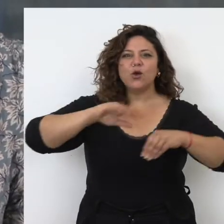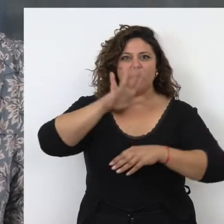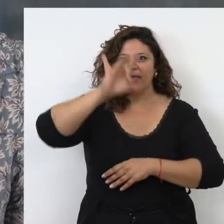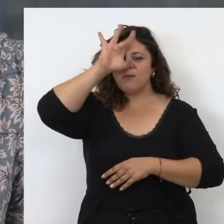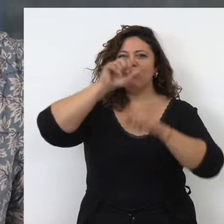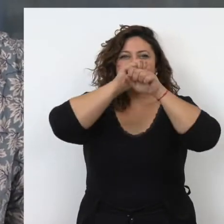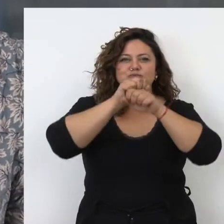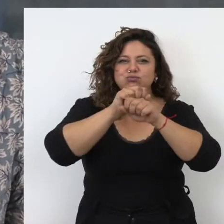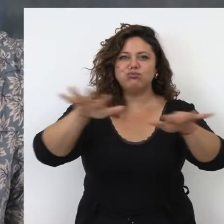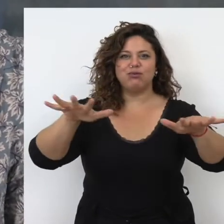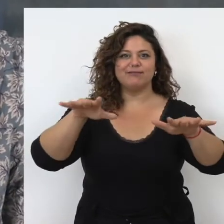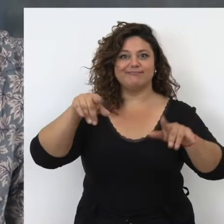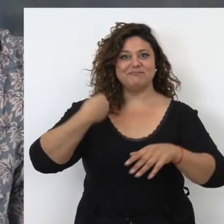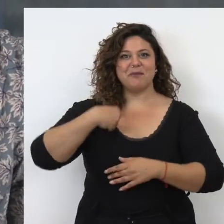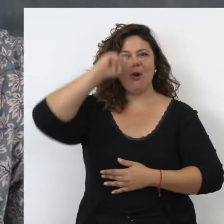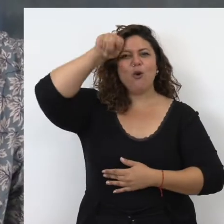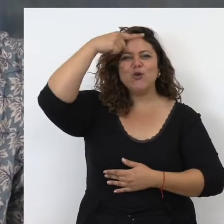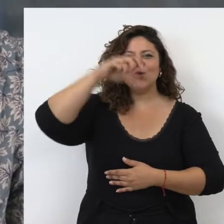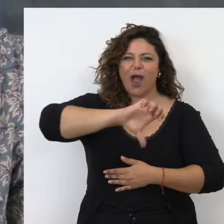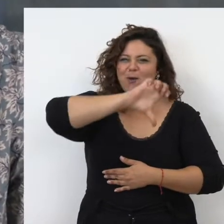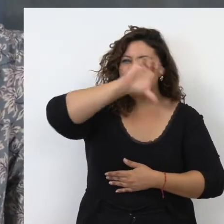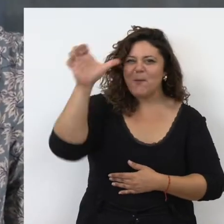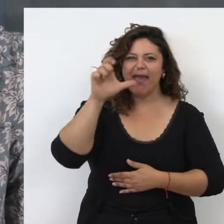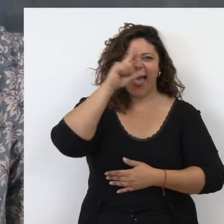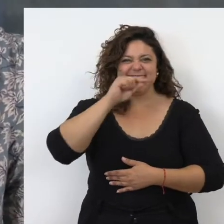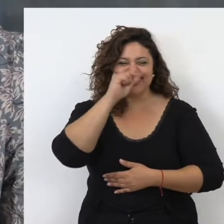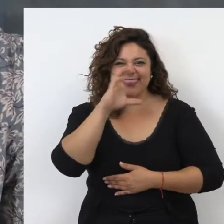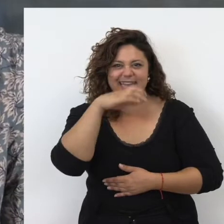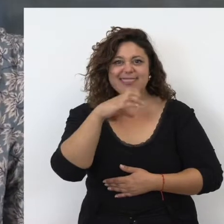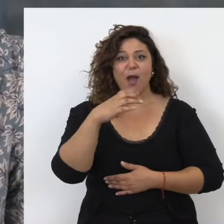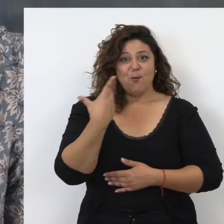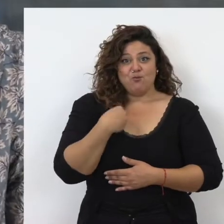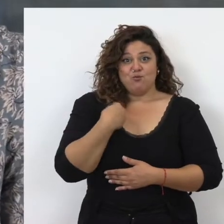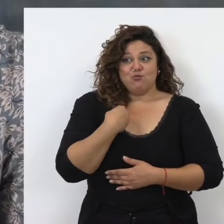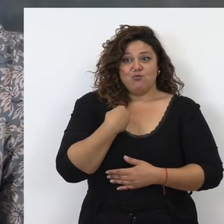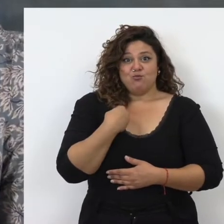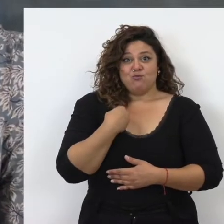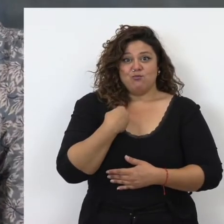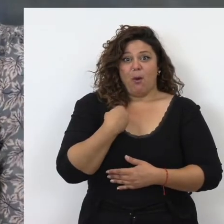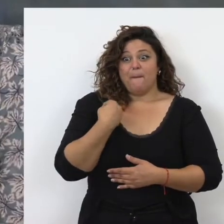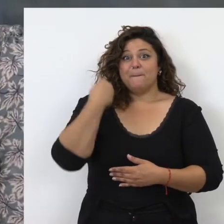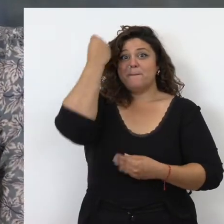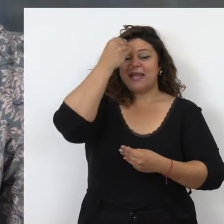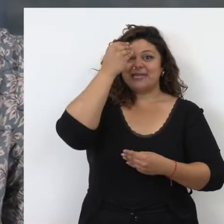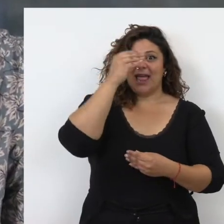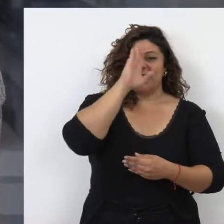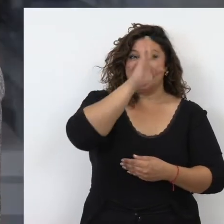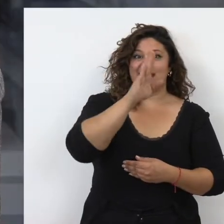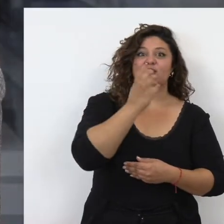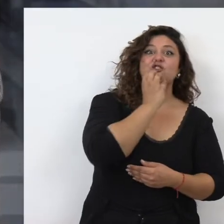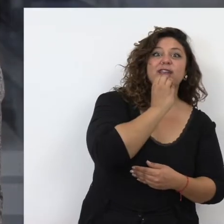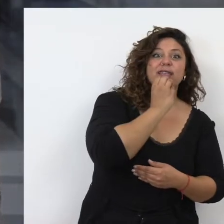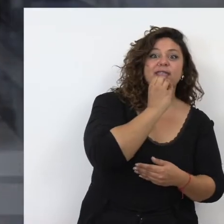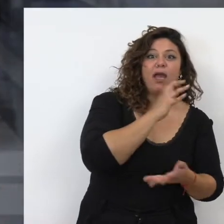historia que nos parece fascinante. Cómo esa cultura europea, esa ciencia que muchos creen que vino directamente de Grecia a Roma,